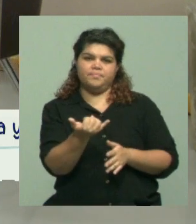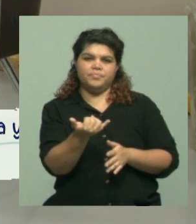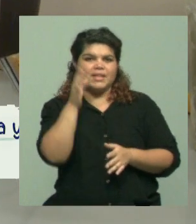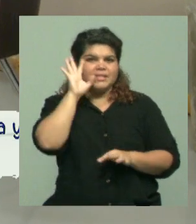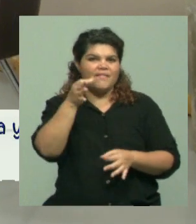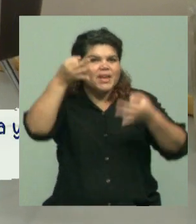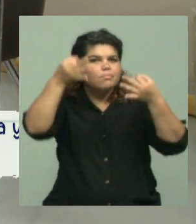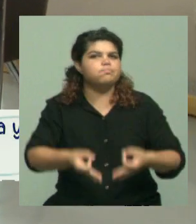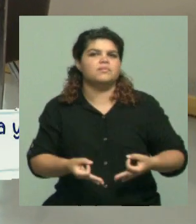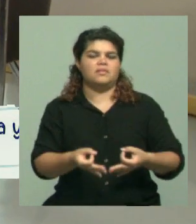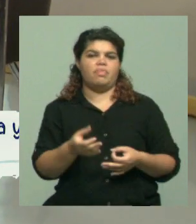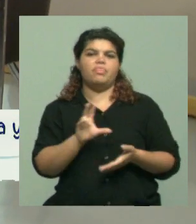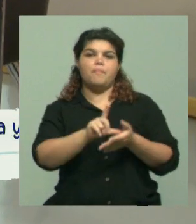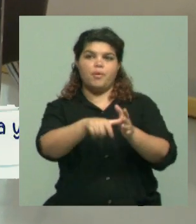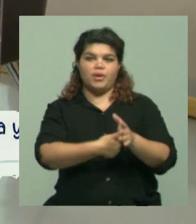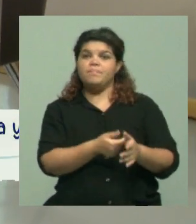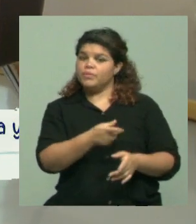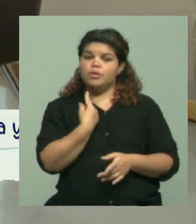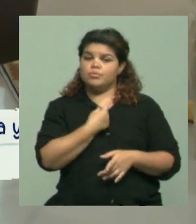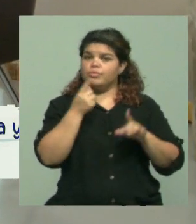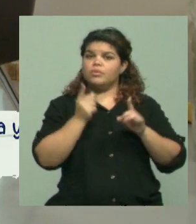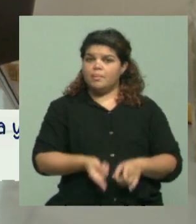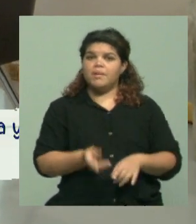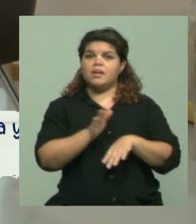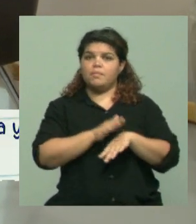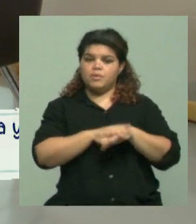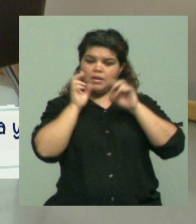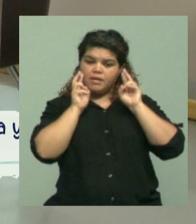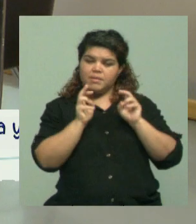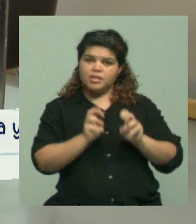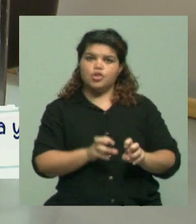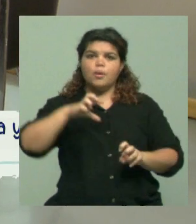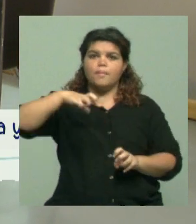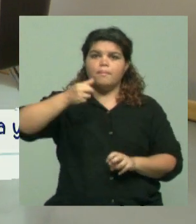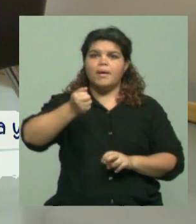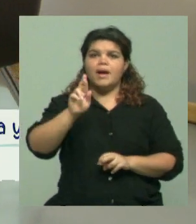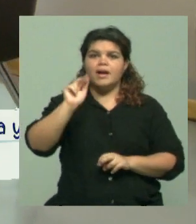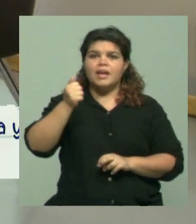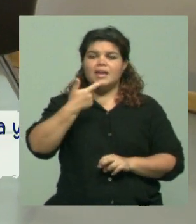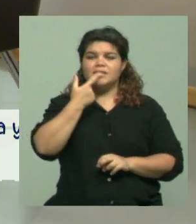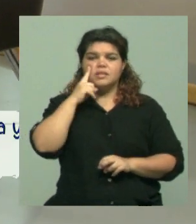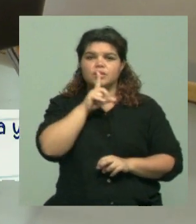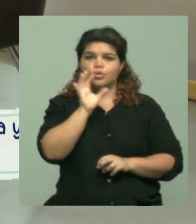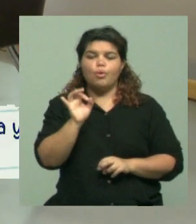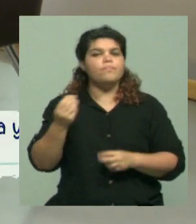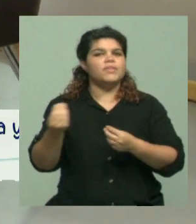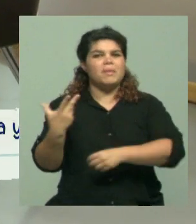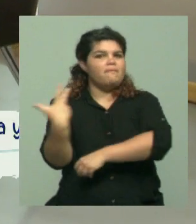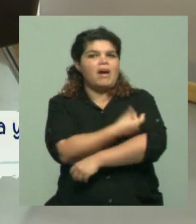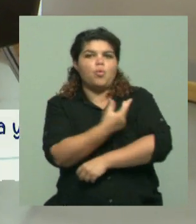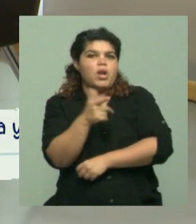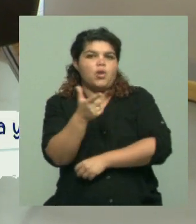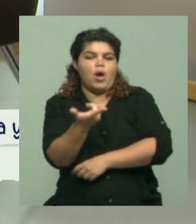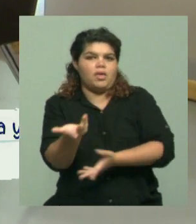nosotros como además de, hacemos tareas de investigación frente a este parásito para el desarrollo de vacunas, porque no hay vacunas para la prevención de esta enfermedad,